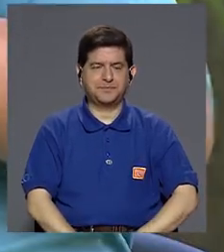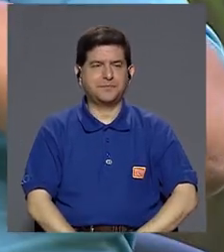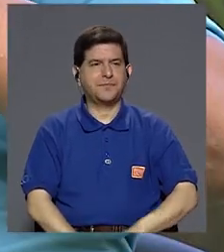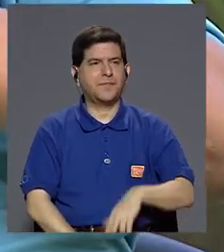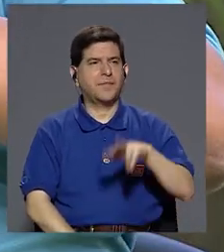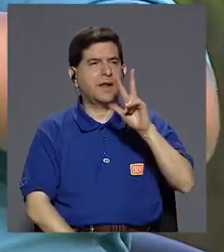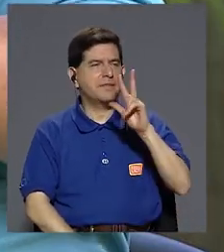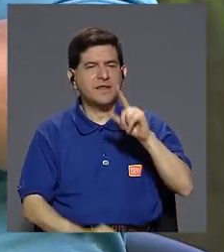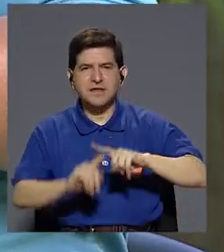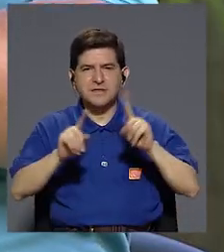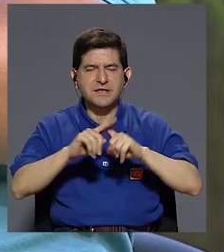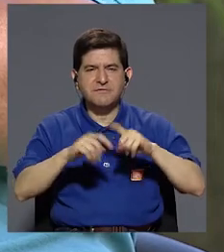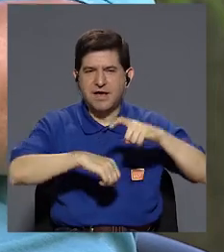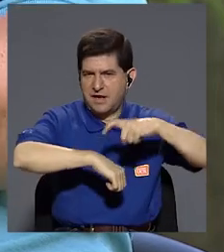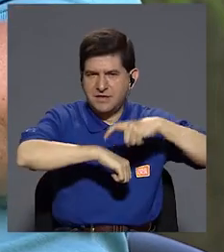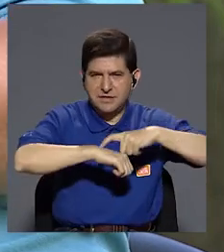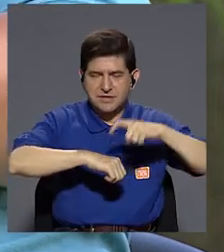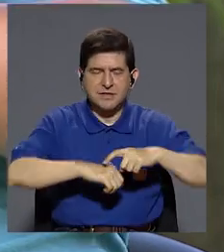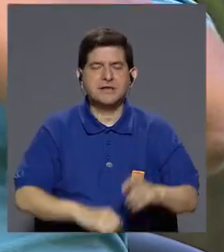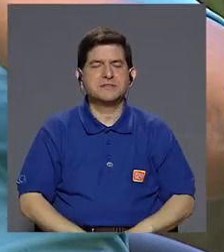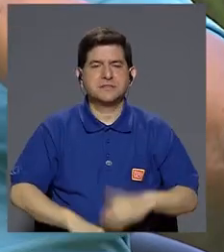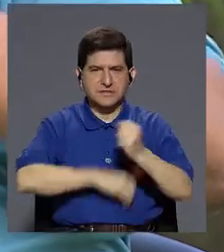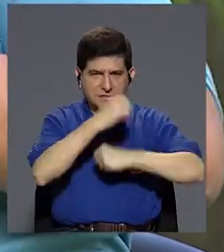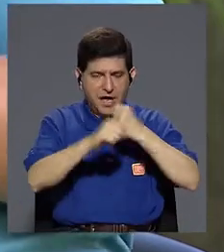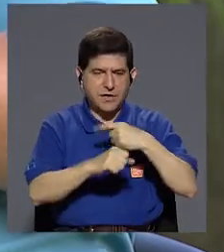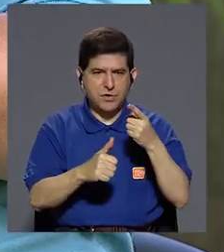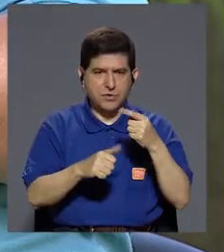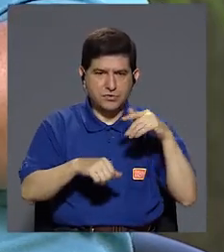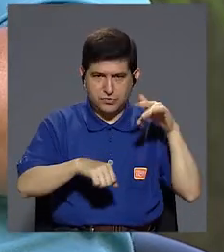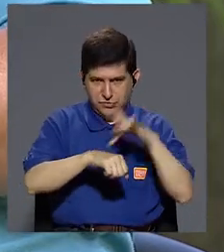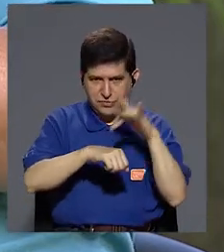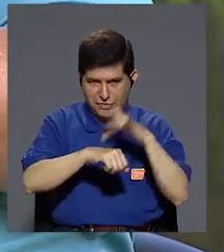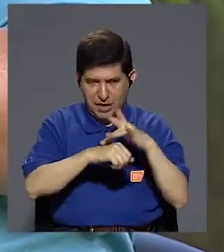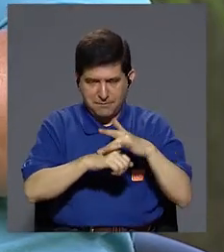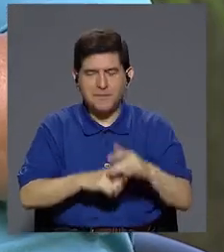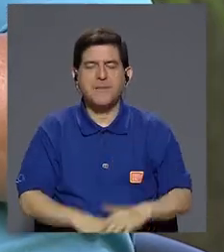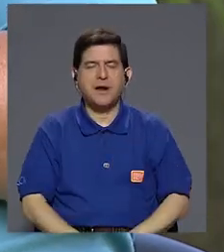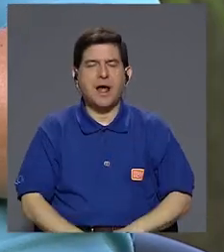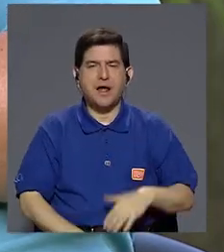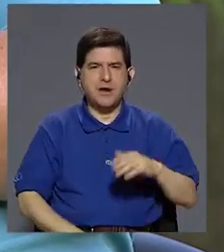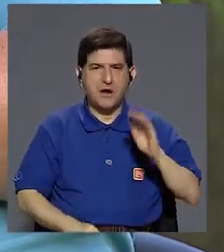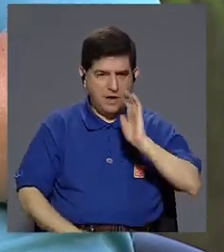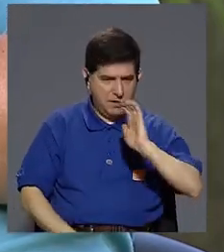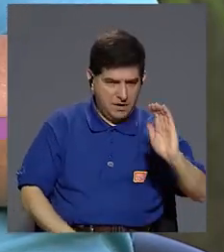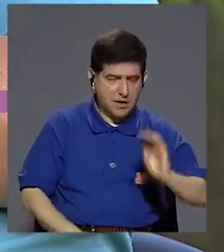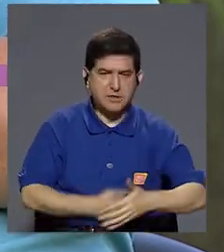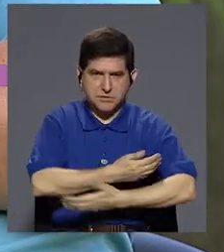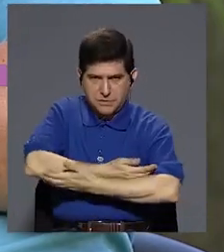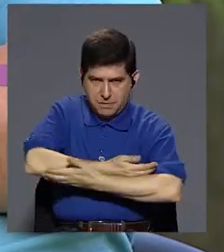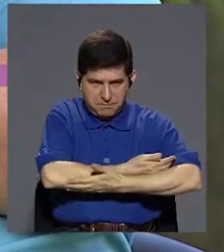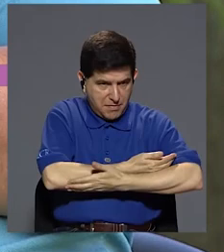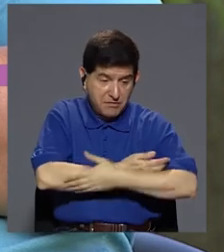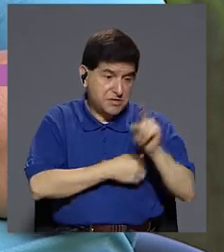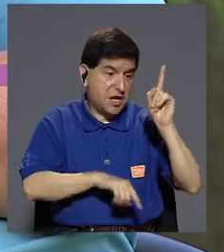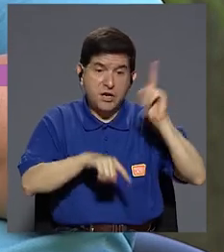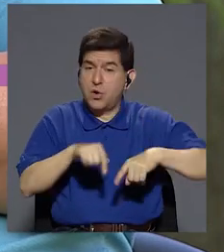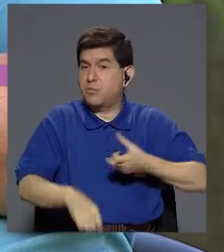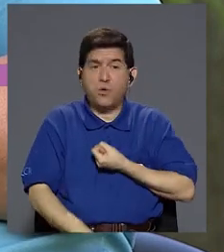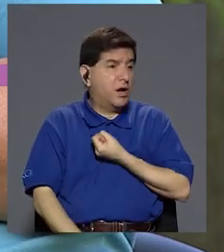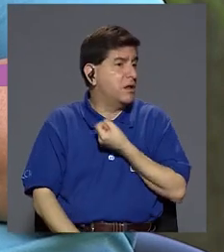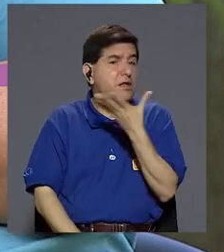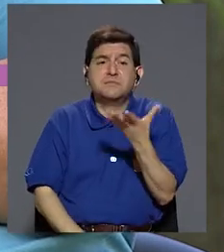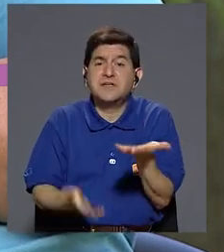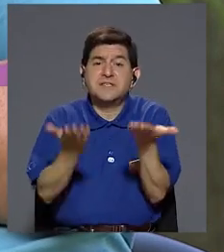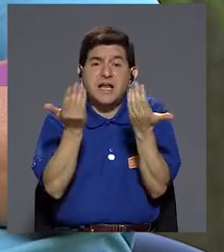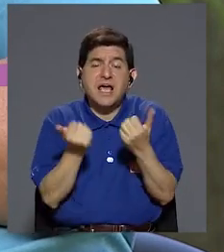Hay como tres edades, ¿verdad? La primera es la primera infancia, cuando son bebés, y el niño o la niña en ese momento no puede